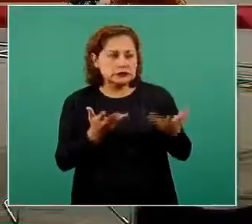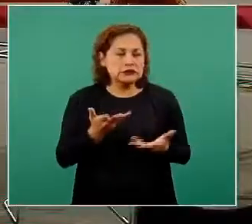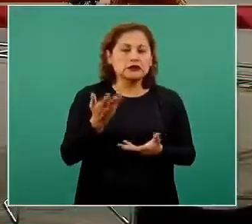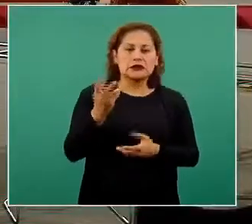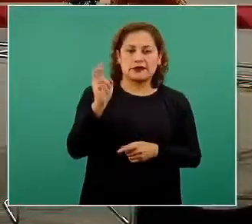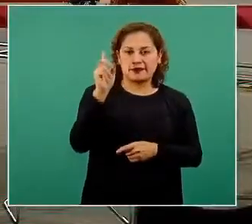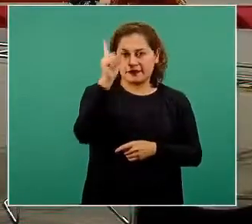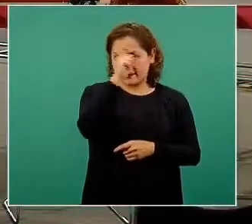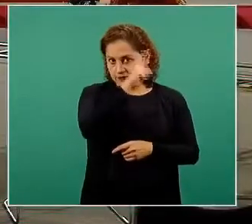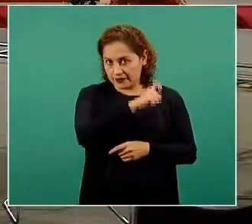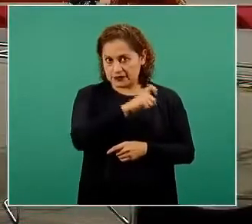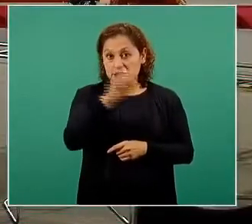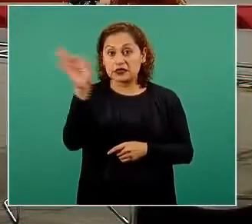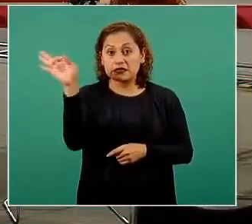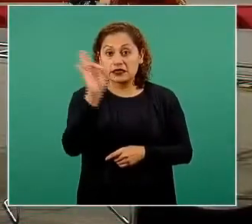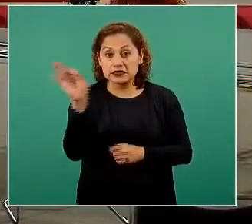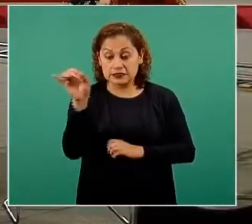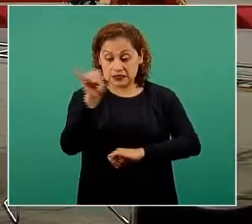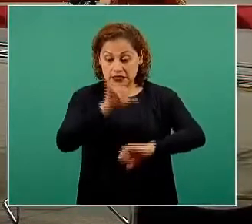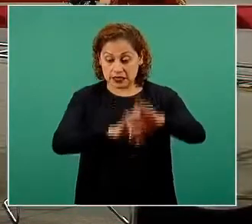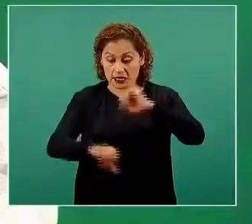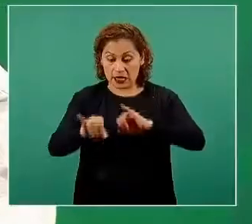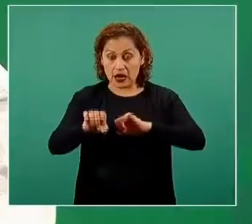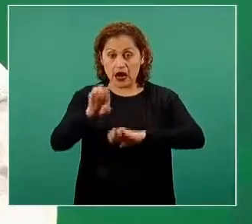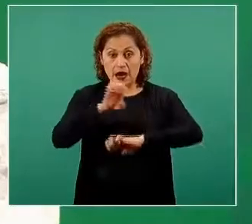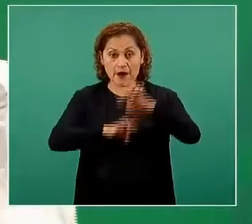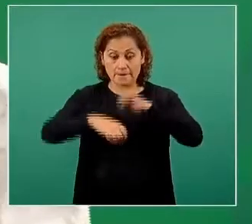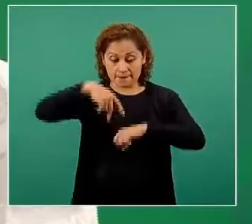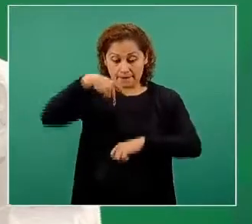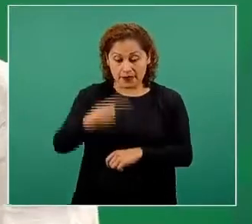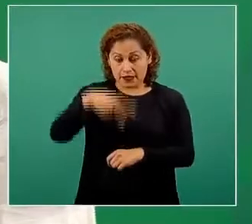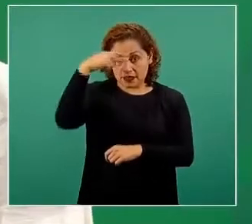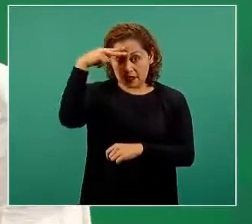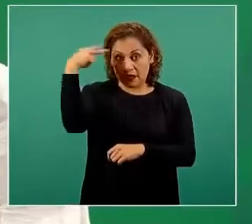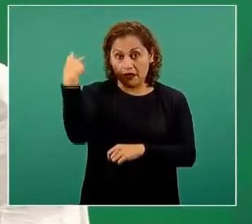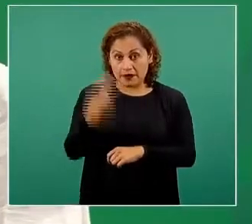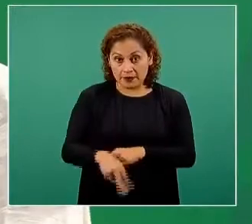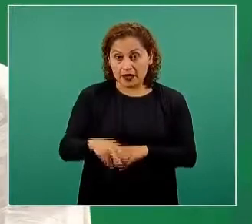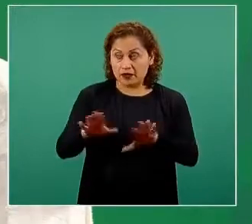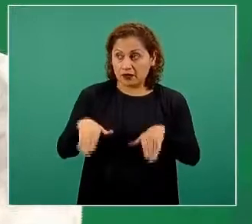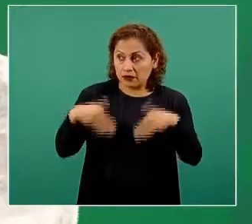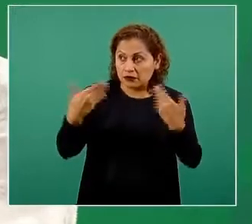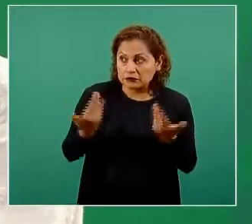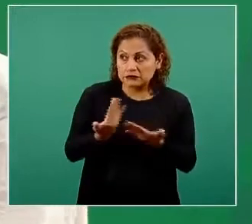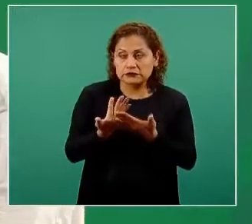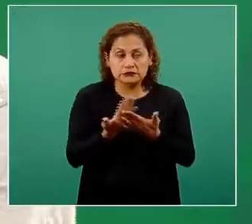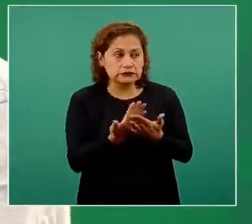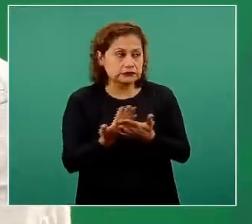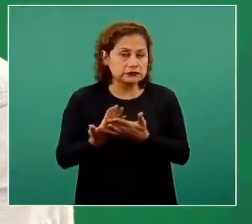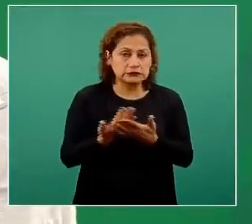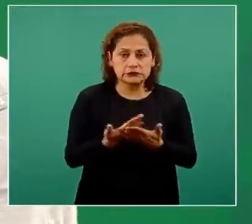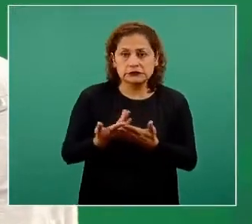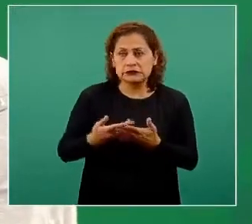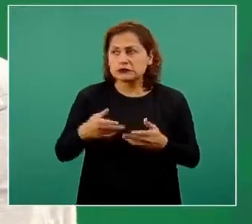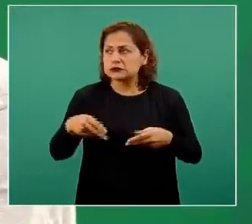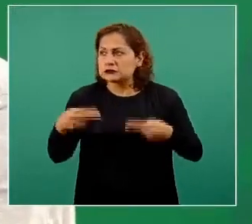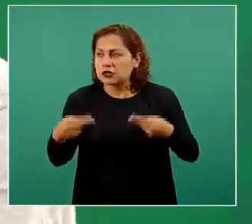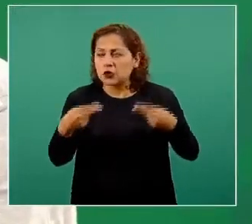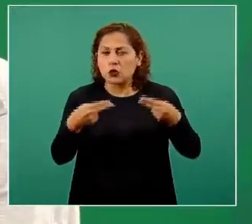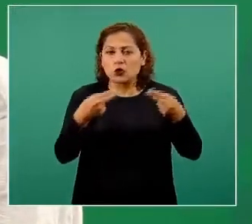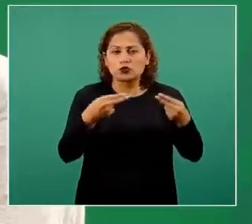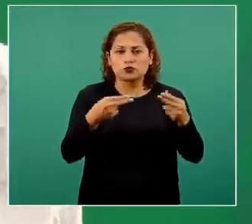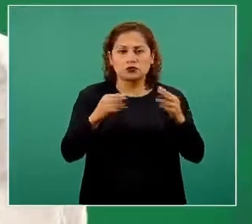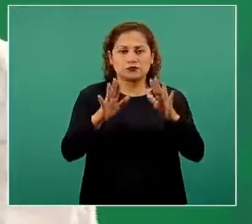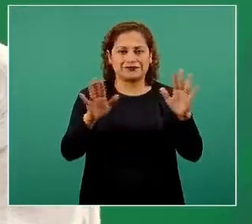Tener una empresa nacional lo que nos permite es desmantelar esas prácticas de especulación que sí son muy consustanciales al sector